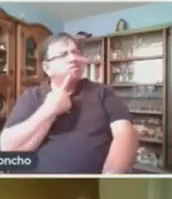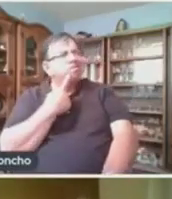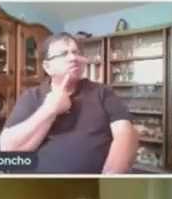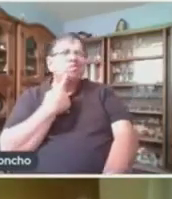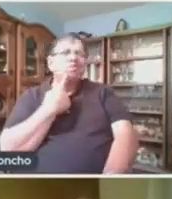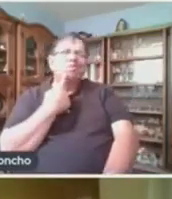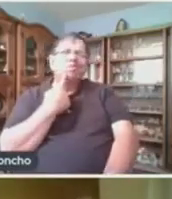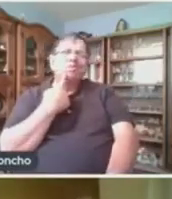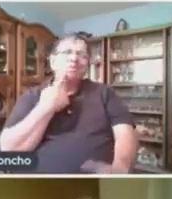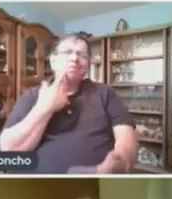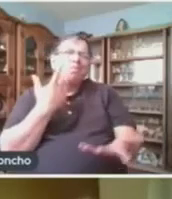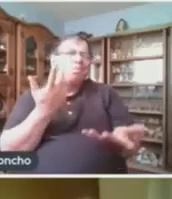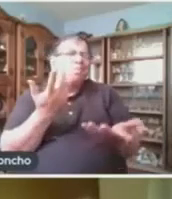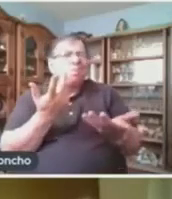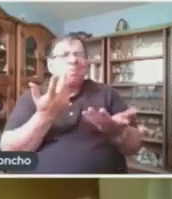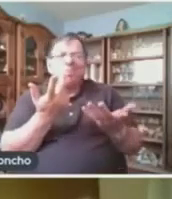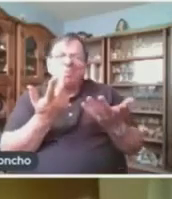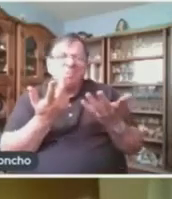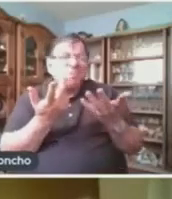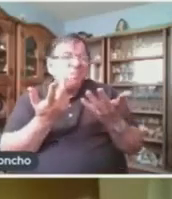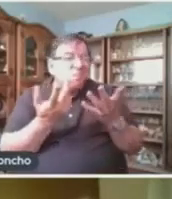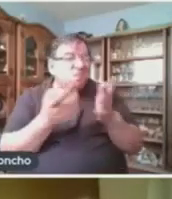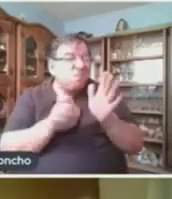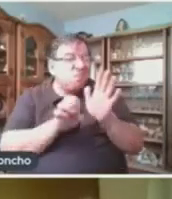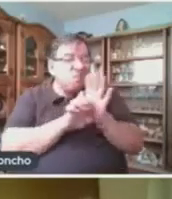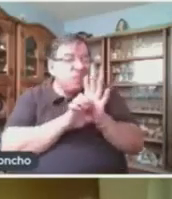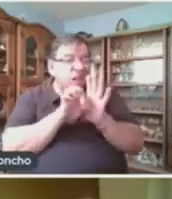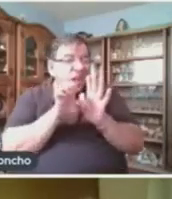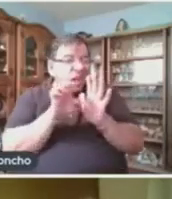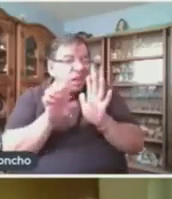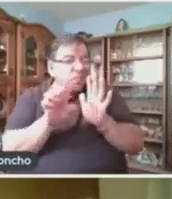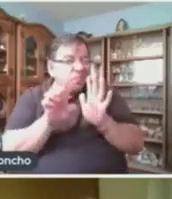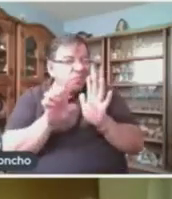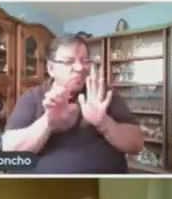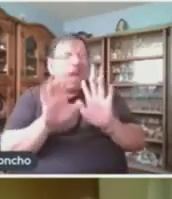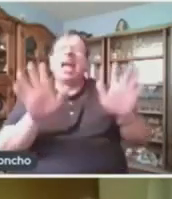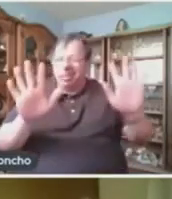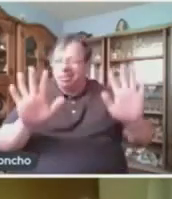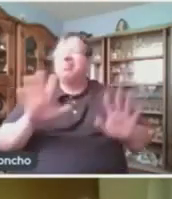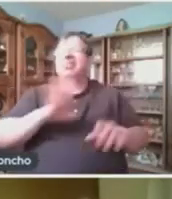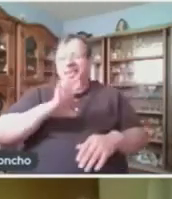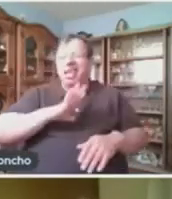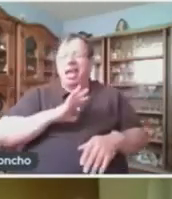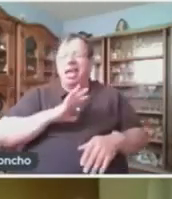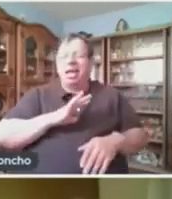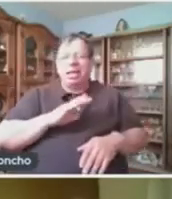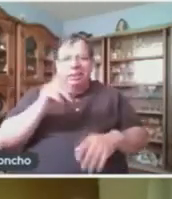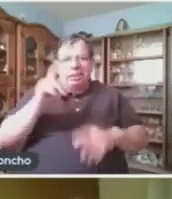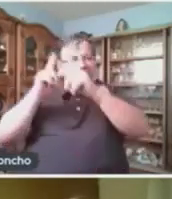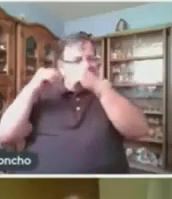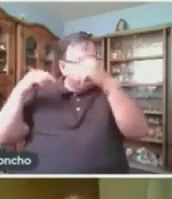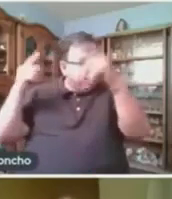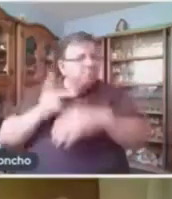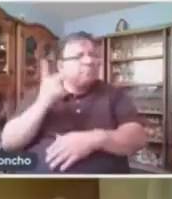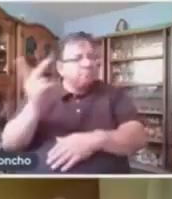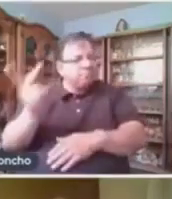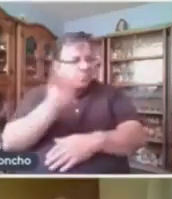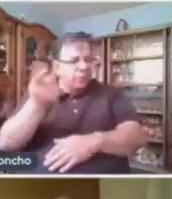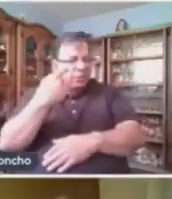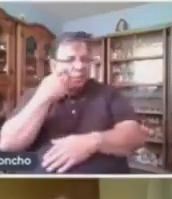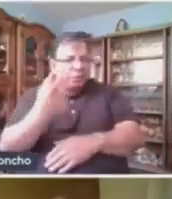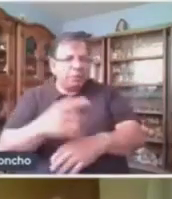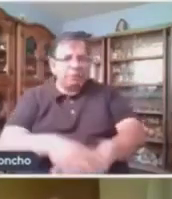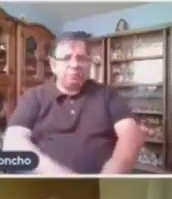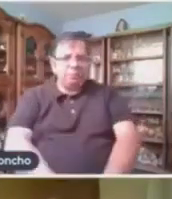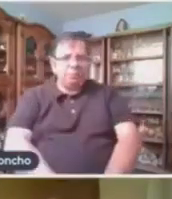Y por ejemplo Yo creo que tenemos ya algunas preguntas Aquí en el chat Vamos a ver,